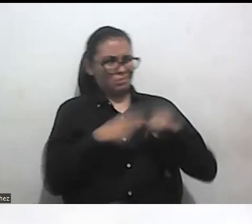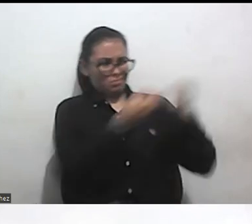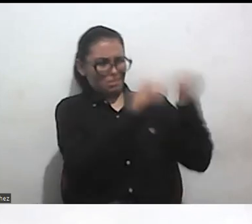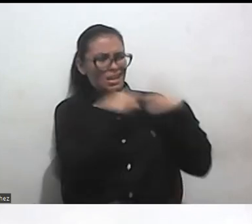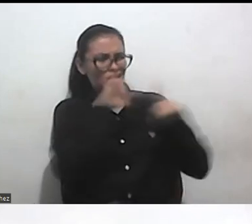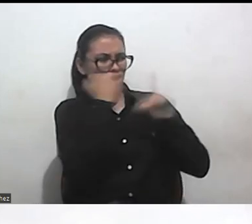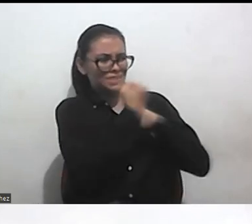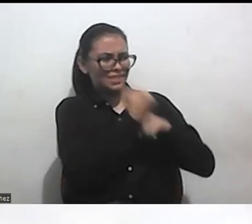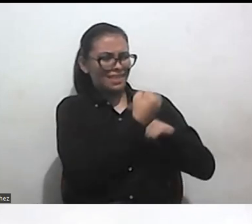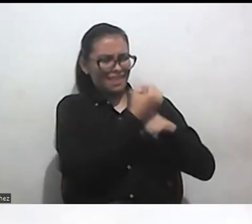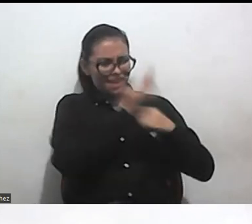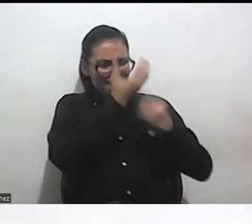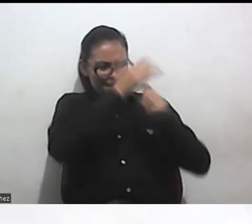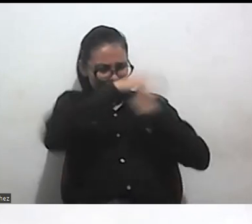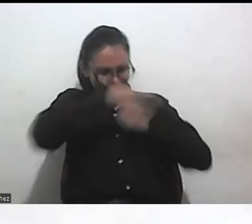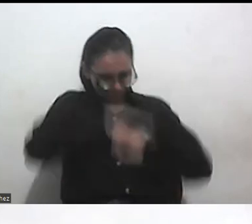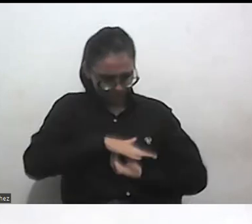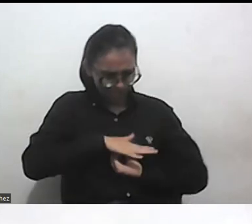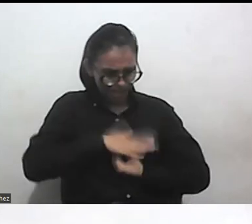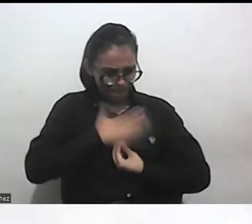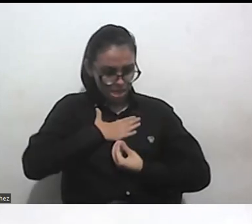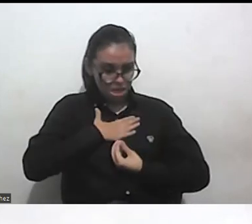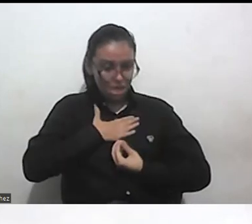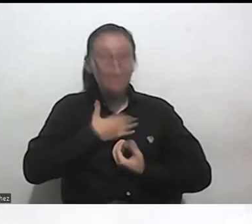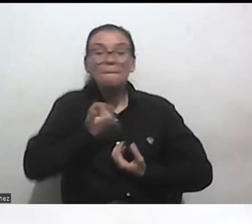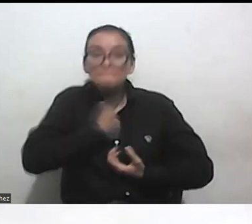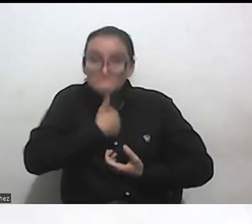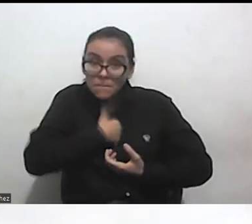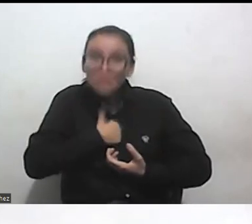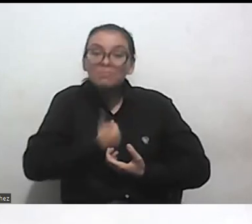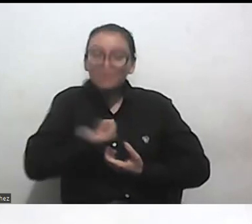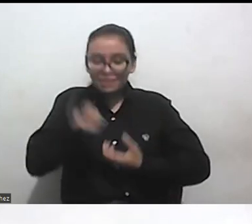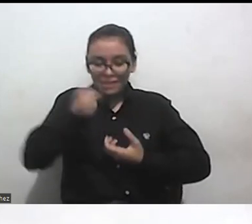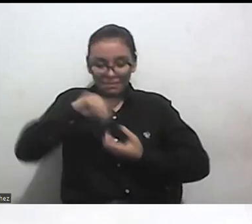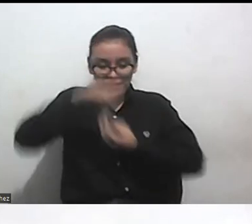excluir y excluirme o sea es una cosa impresionante lo que puede hacer